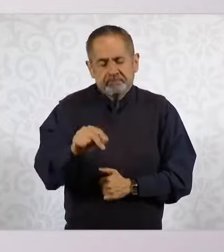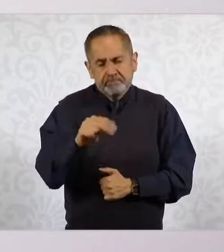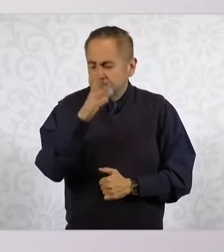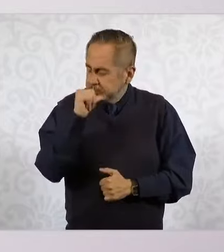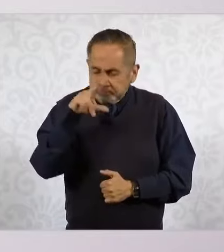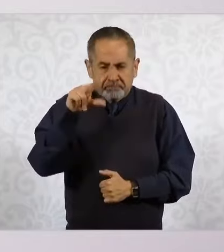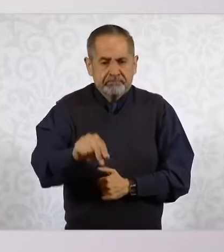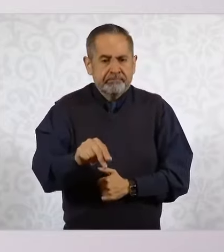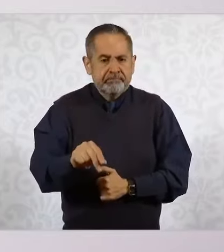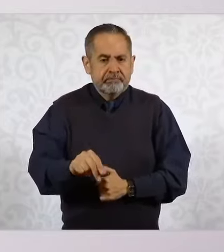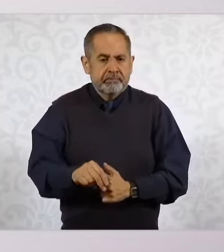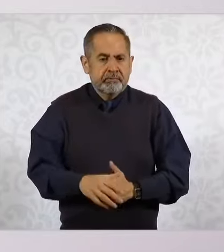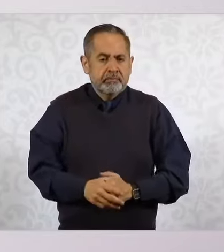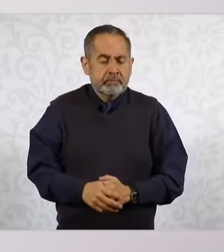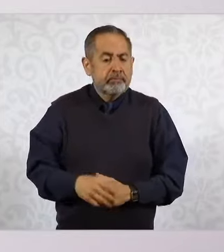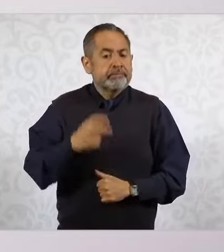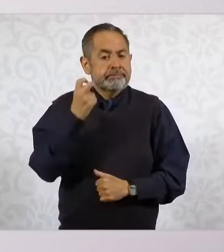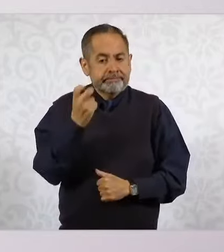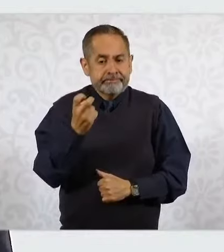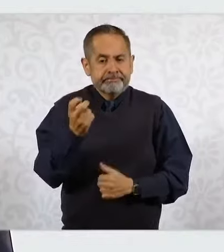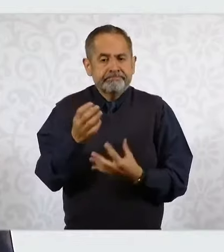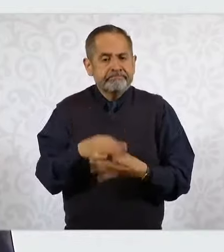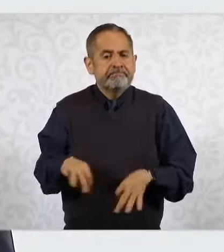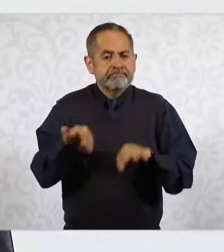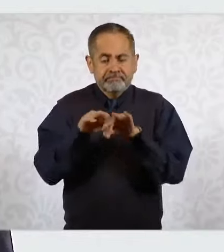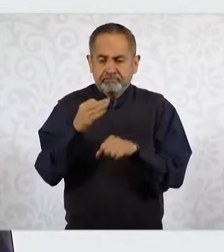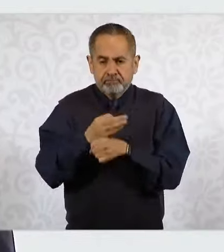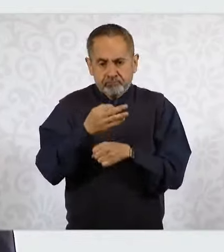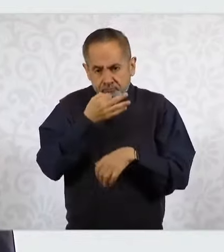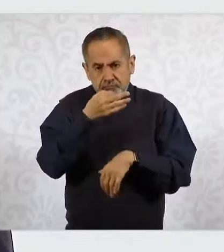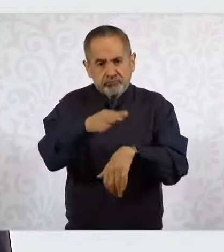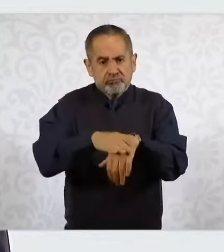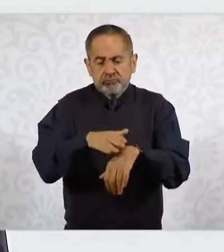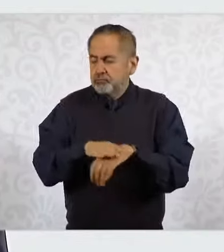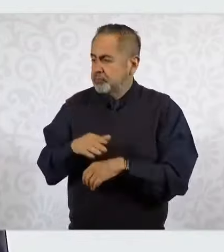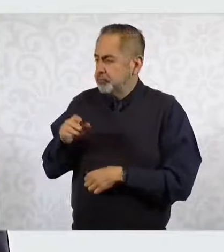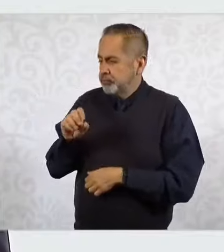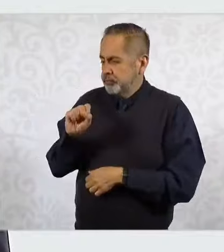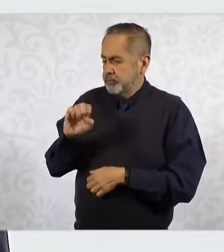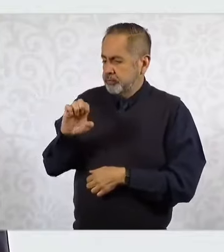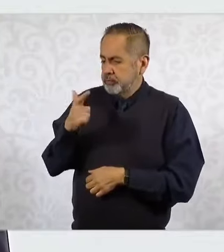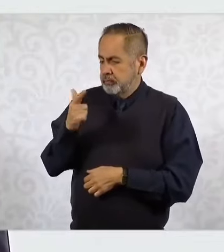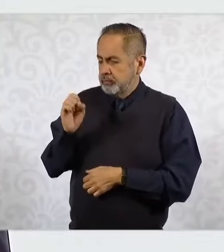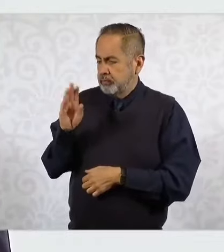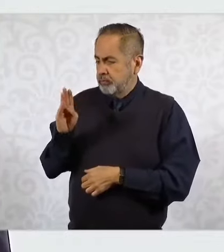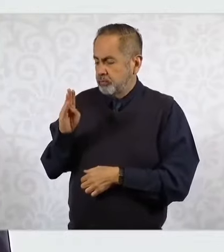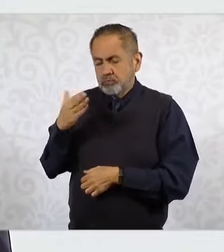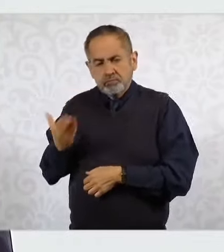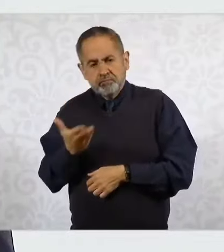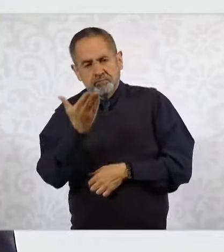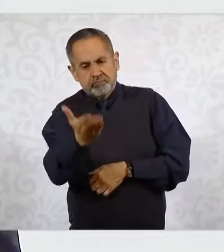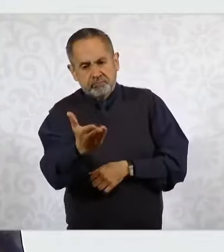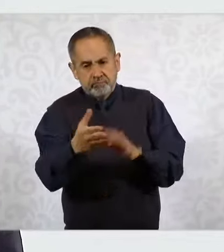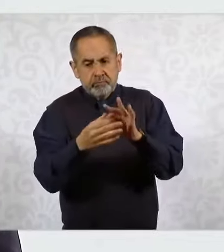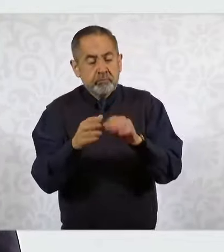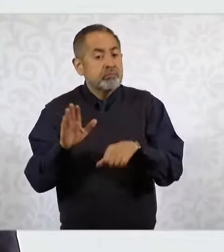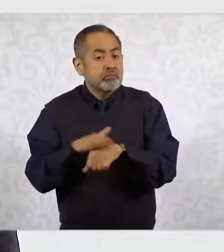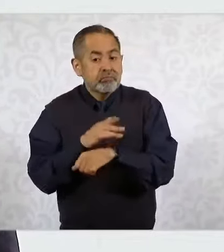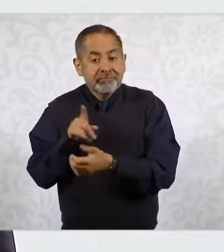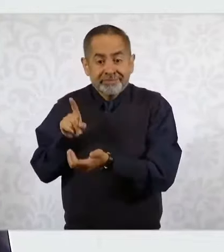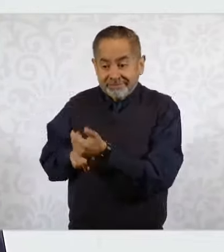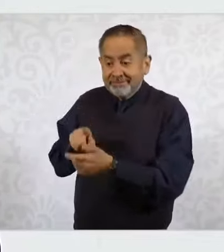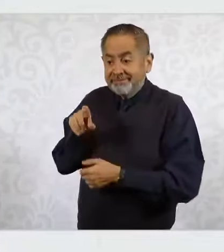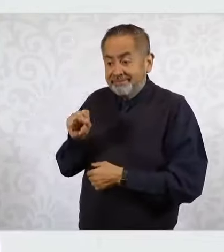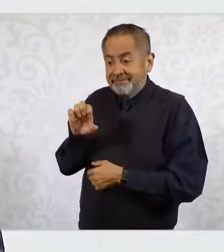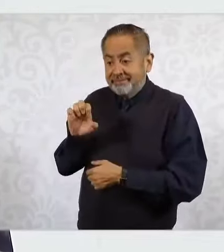muy importante porque se realiza desde la Secretaría de Gobernación, donde se instrumentaba